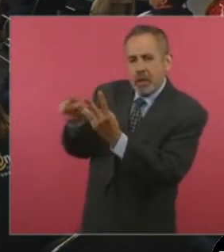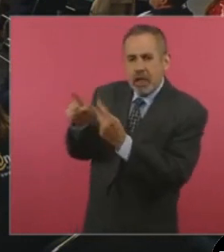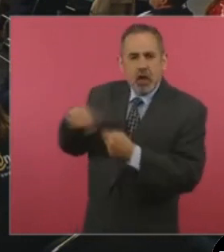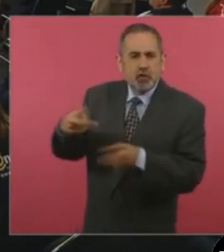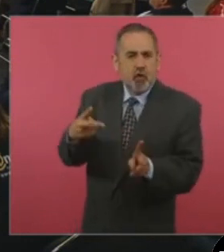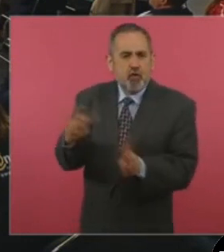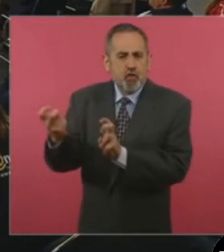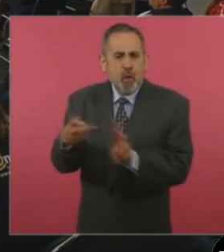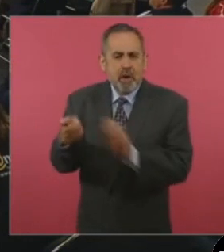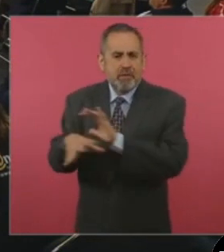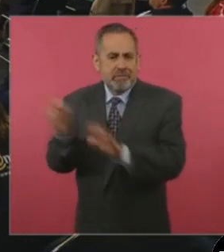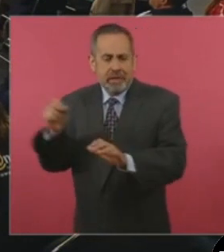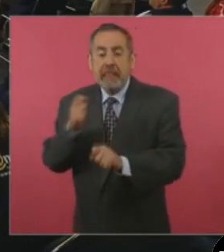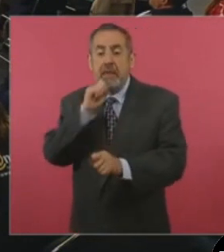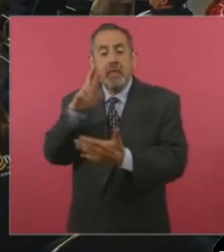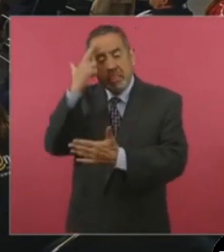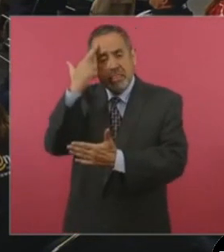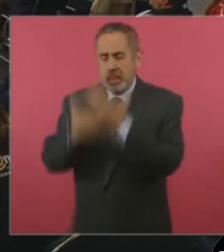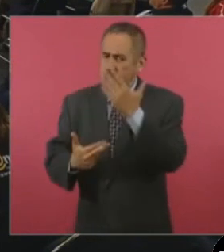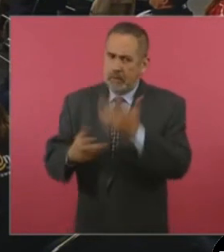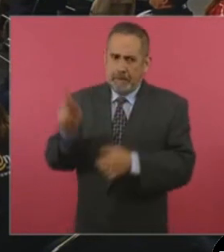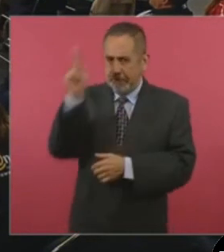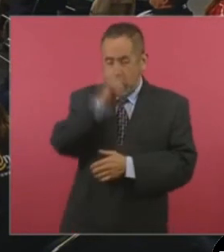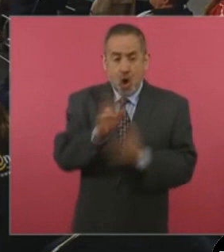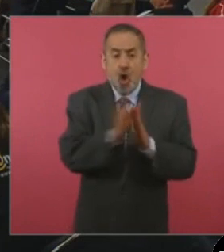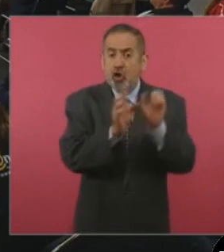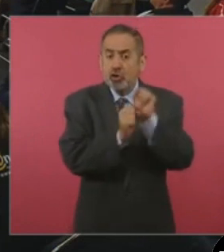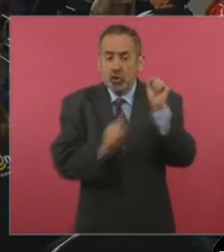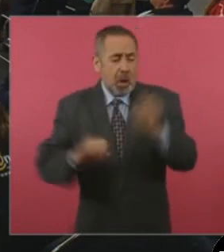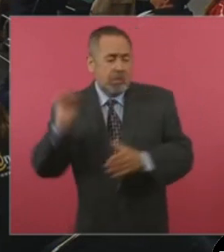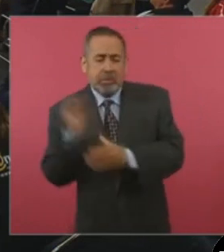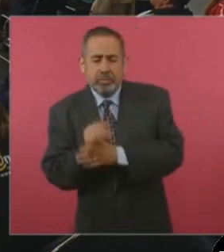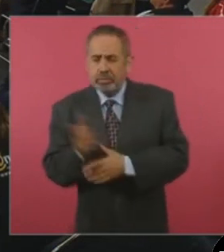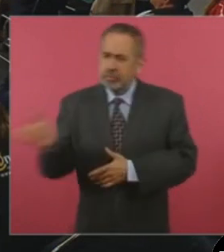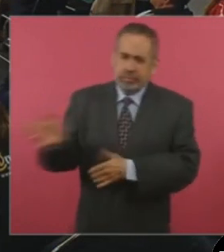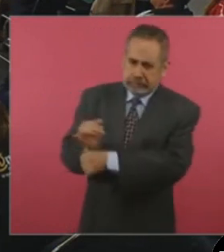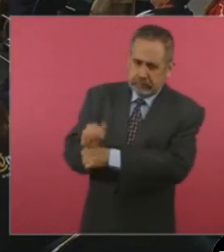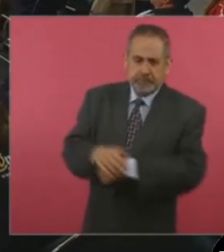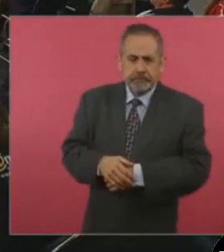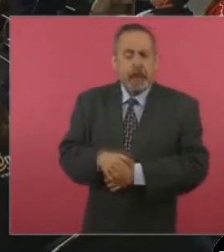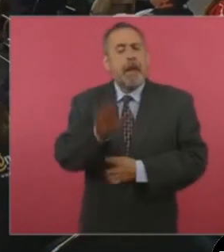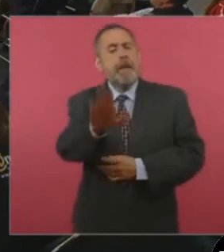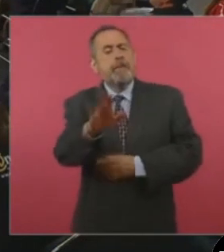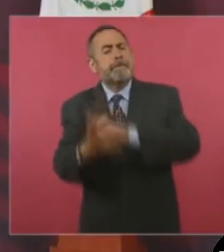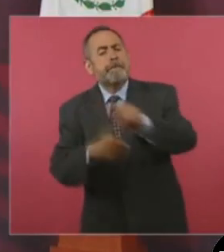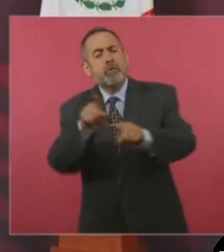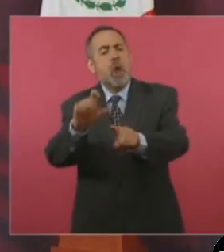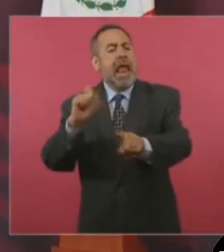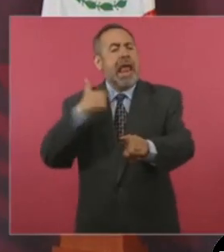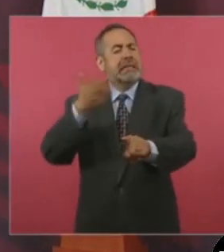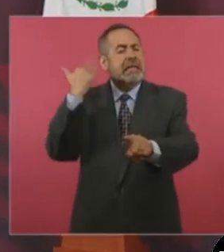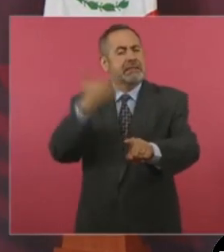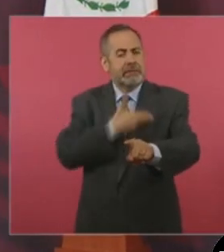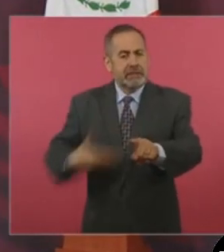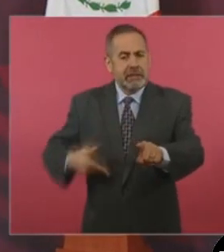dinero, por violaciones flagrantes a la Constitución. Usted que ha estado en el mismo lugar, don Vicente, ¿los generales le ordenaban